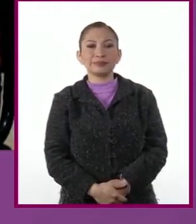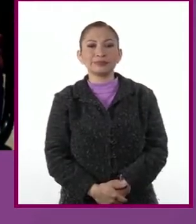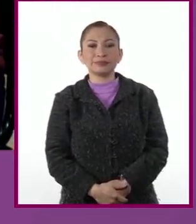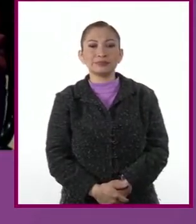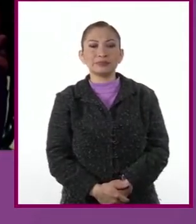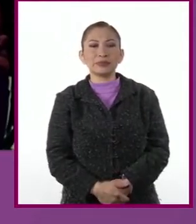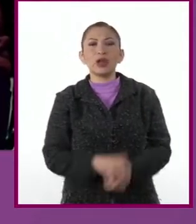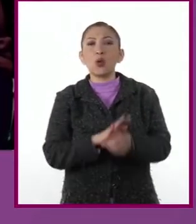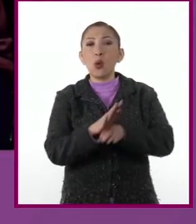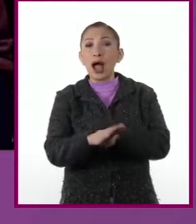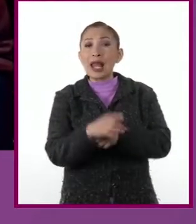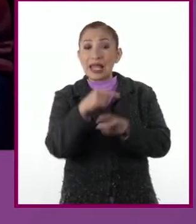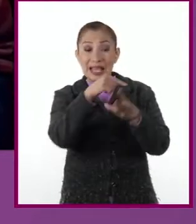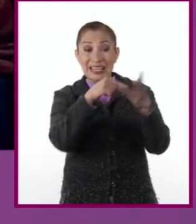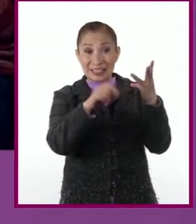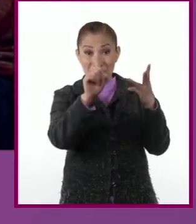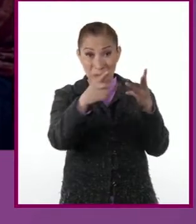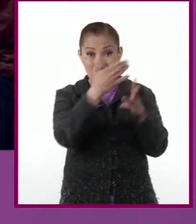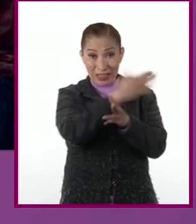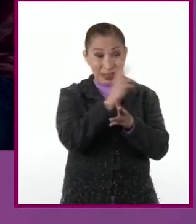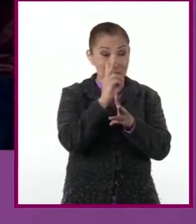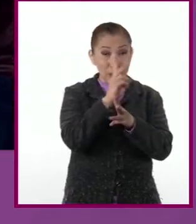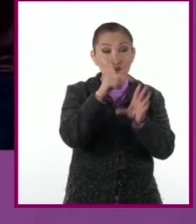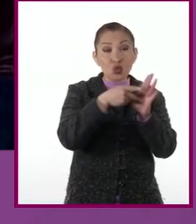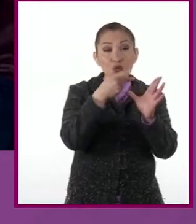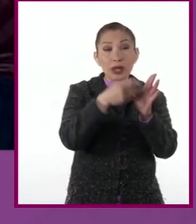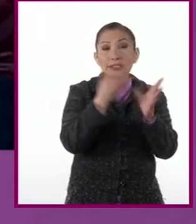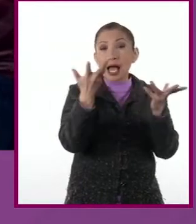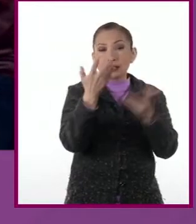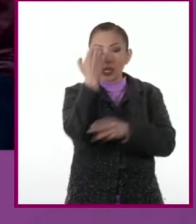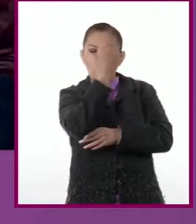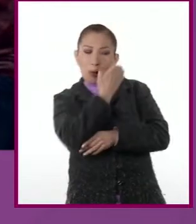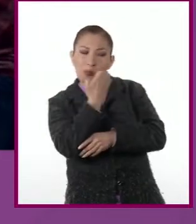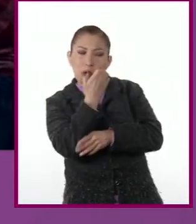¿Cuál de estas estrategias sigues con más frecuencia?